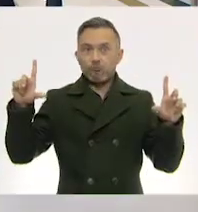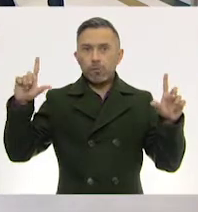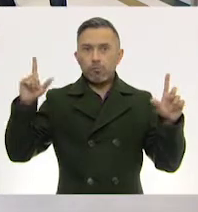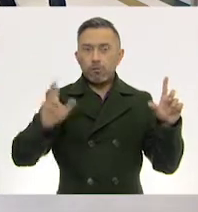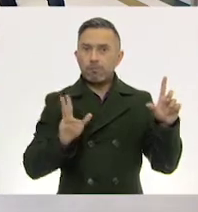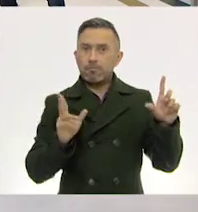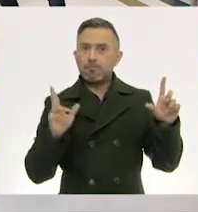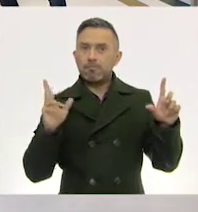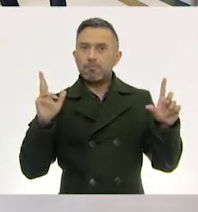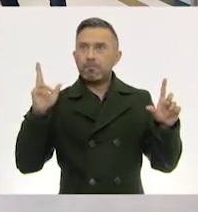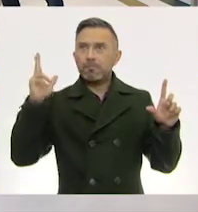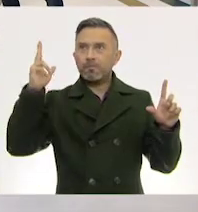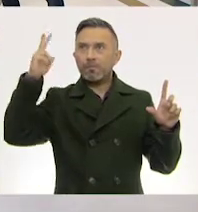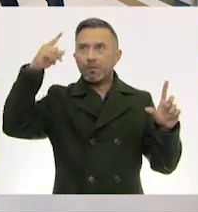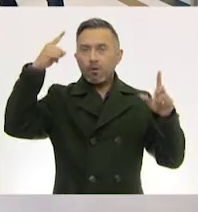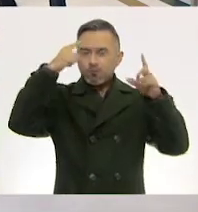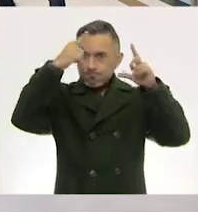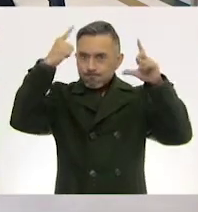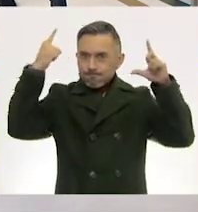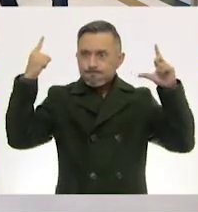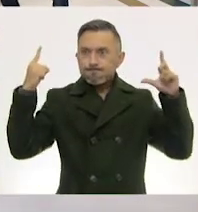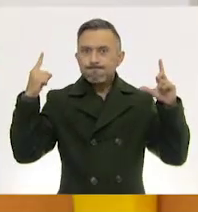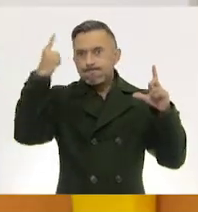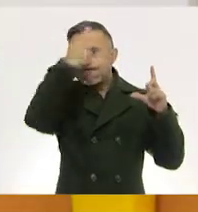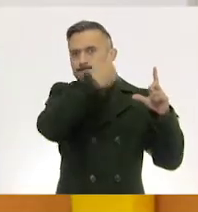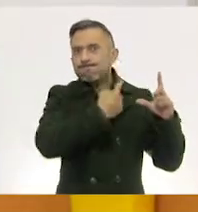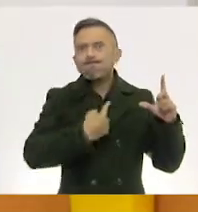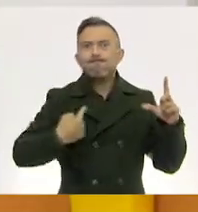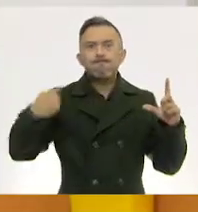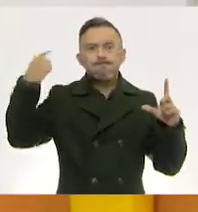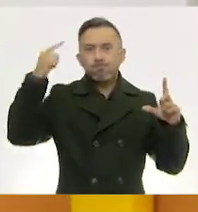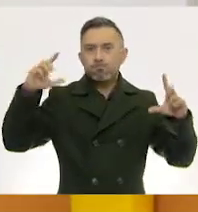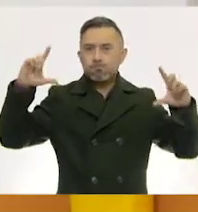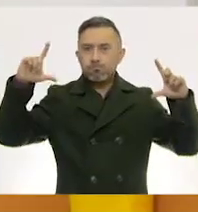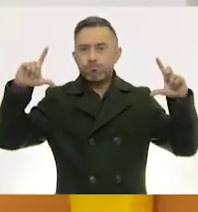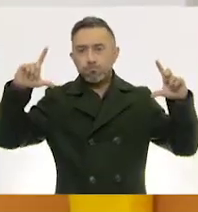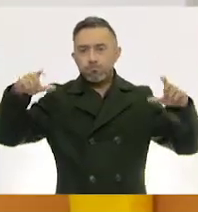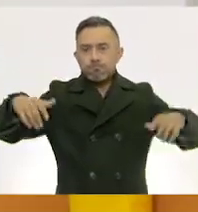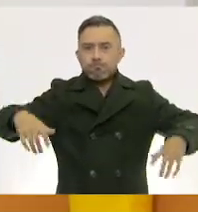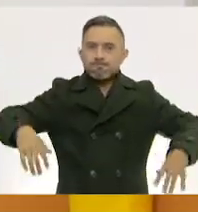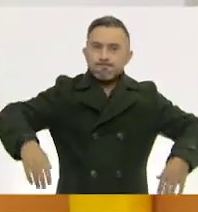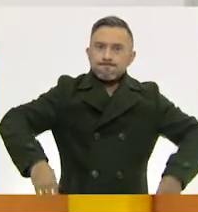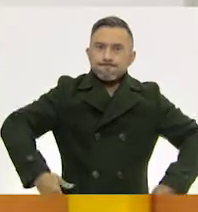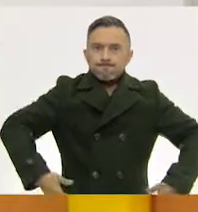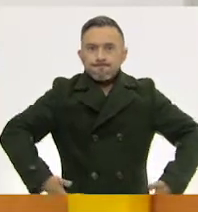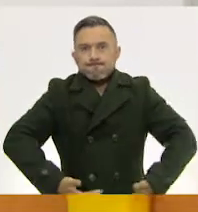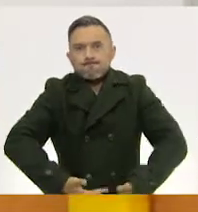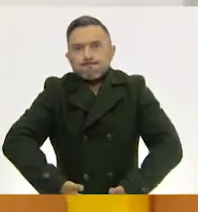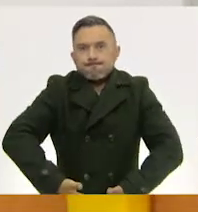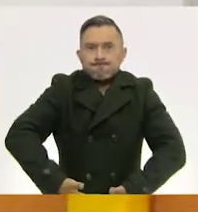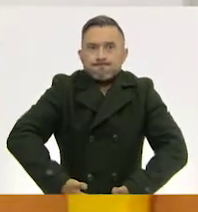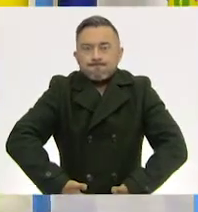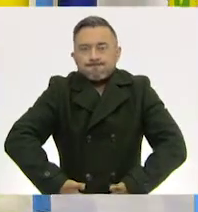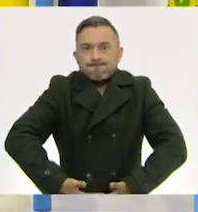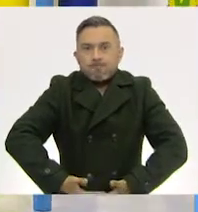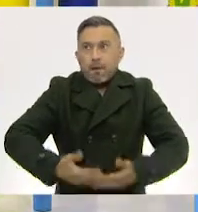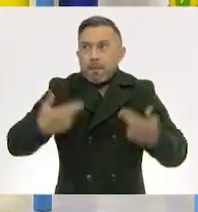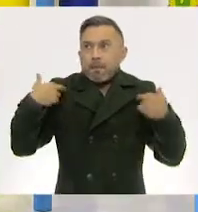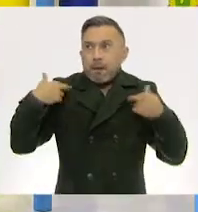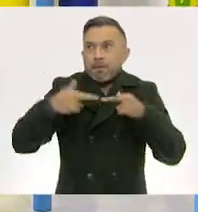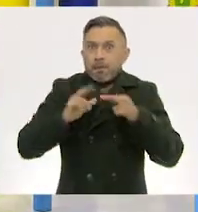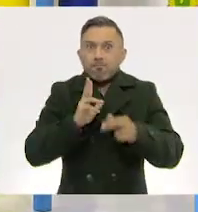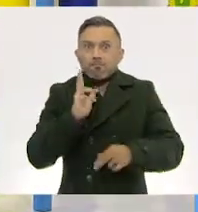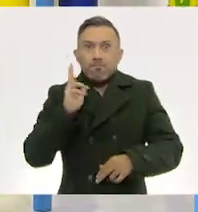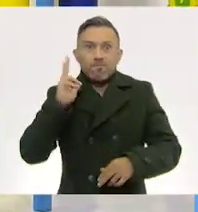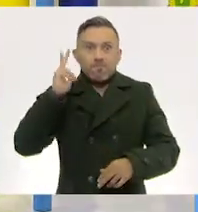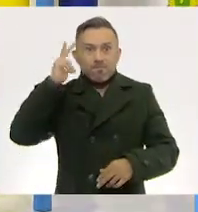Una Redonda, redonda. Y me transformo en el círculo que me pidió la maestra. Así es. Sí. Y soy